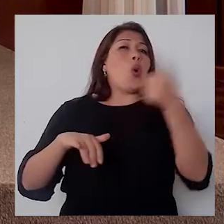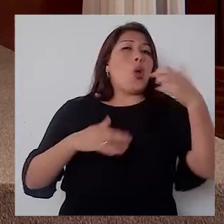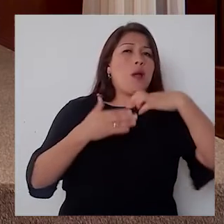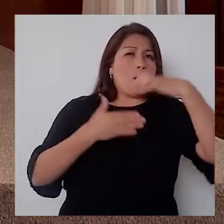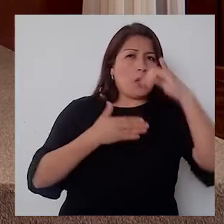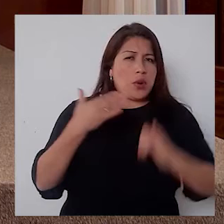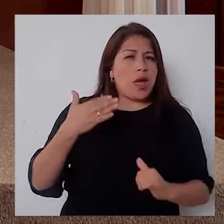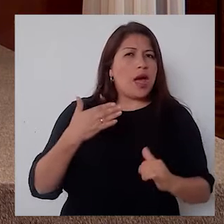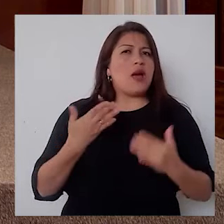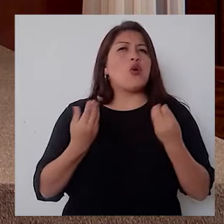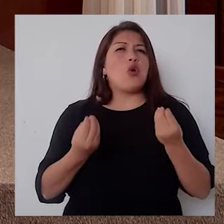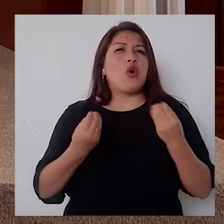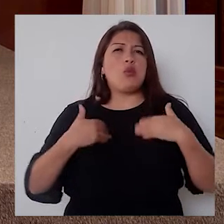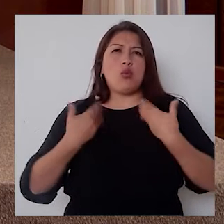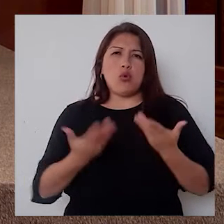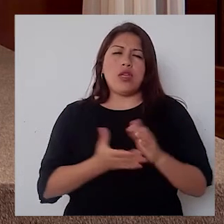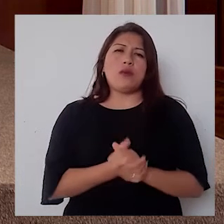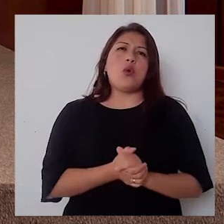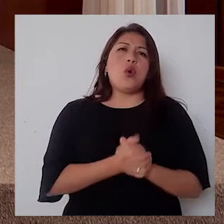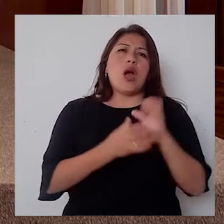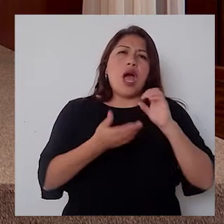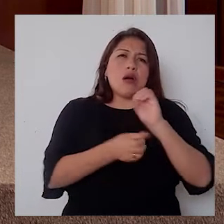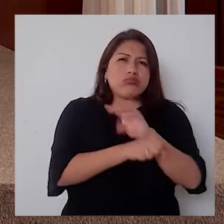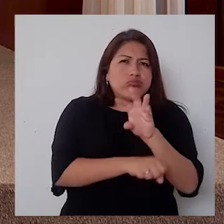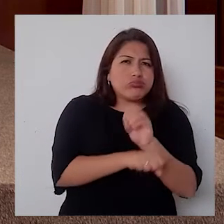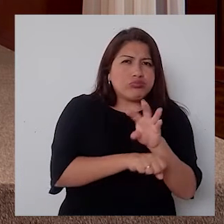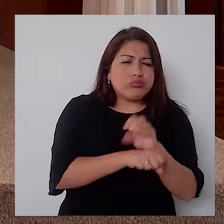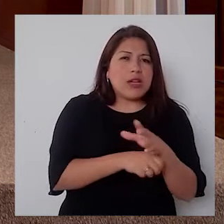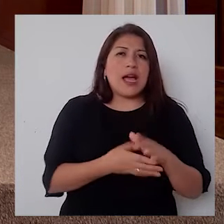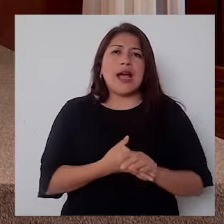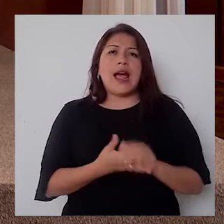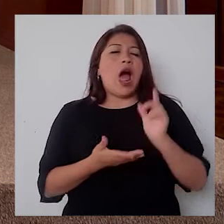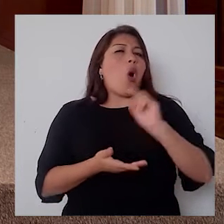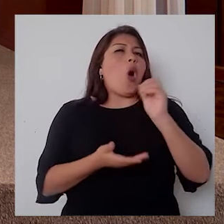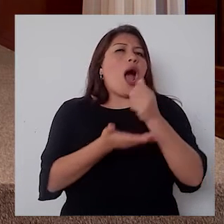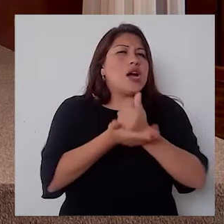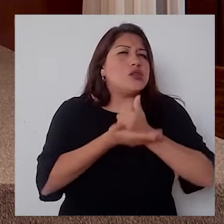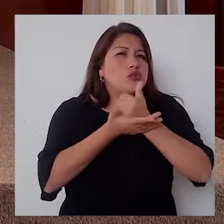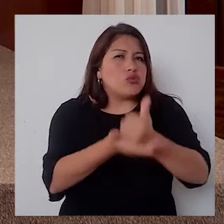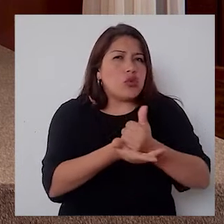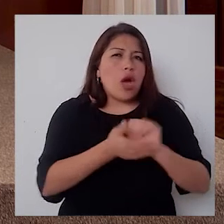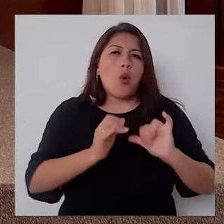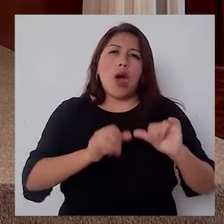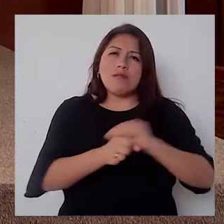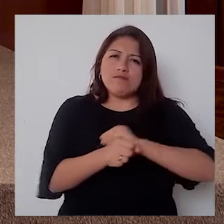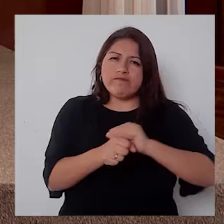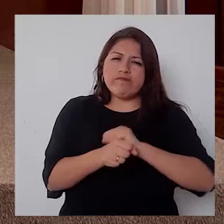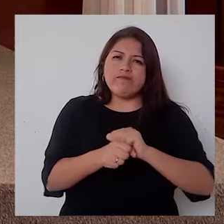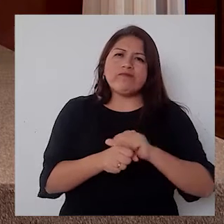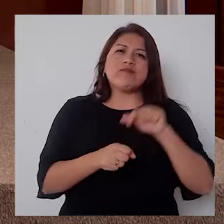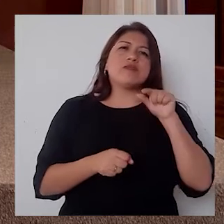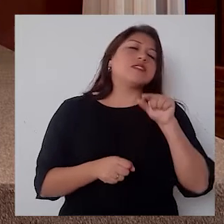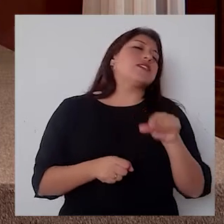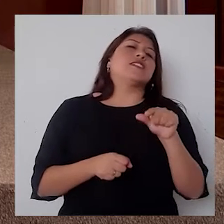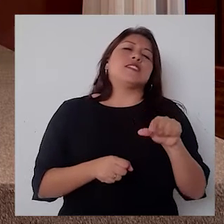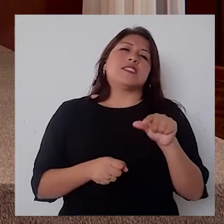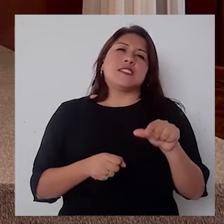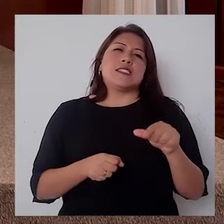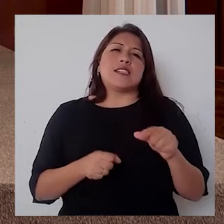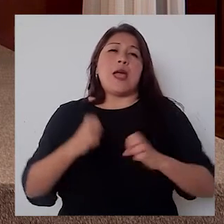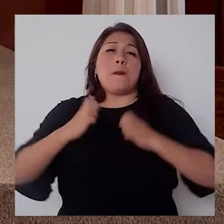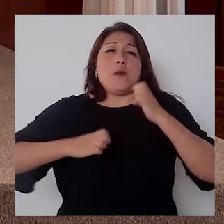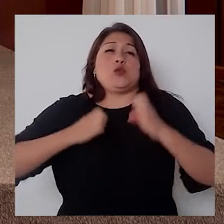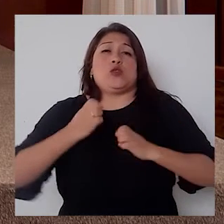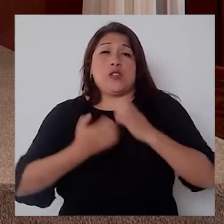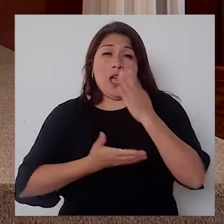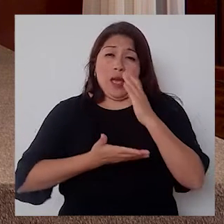terapias emocionales utilizando unos caballitos que son de la raza falabela. Estos caballitos